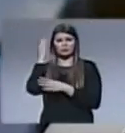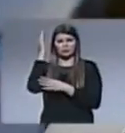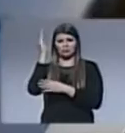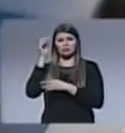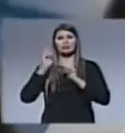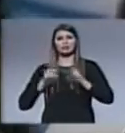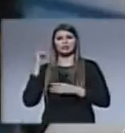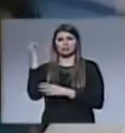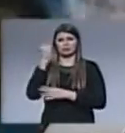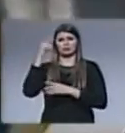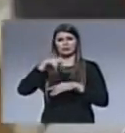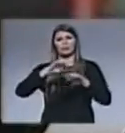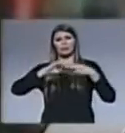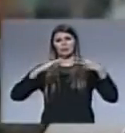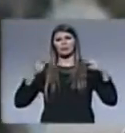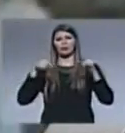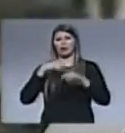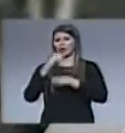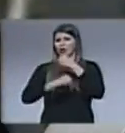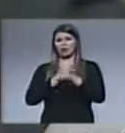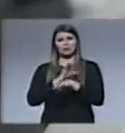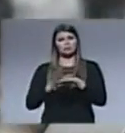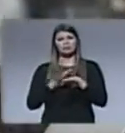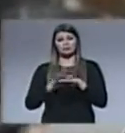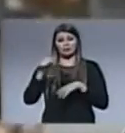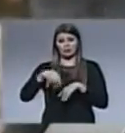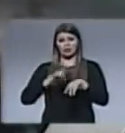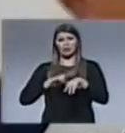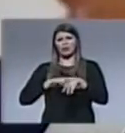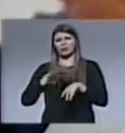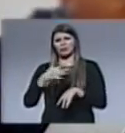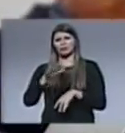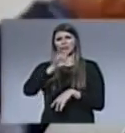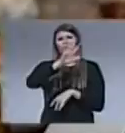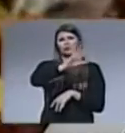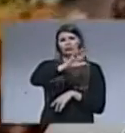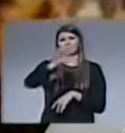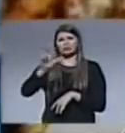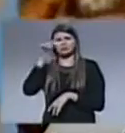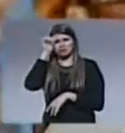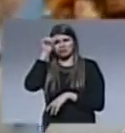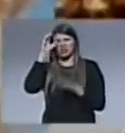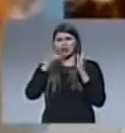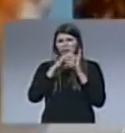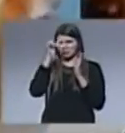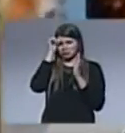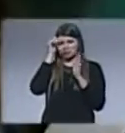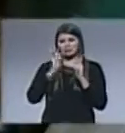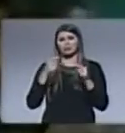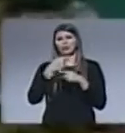nacionales e internacionales durante todo el año. Actualmente en el Paraguay estamos 53 capítulos, cada cena se llama capítulos.